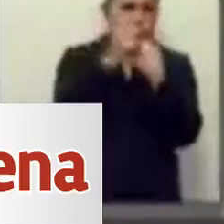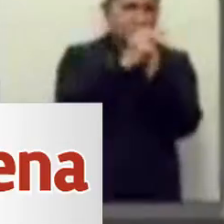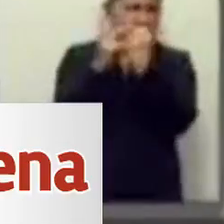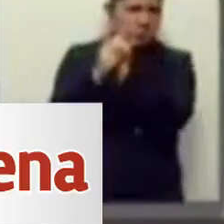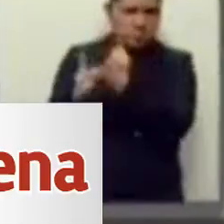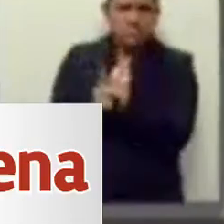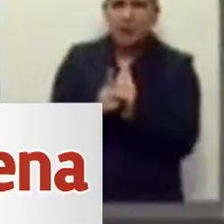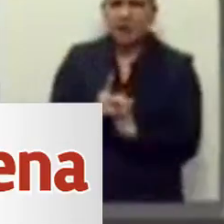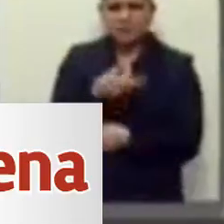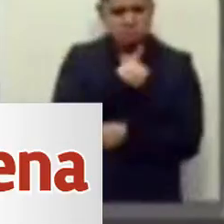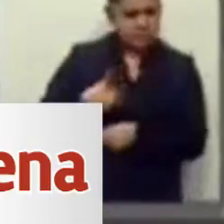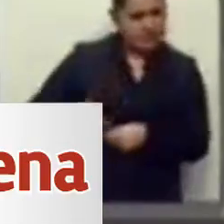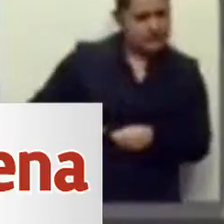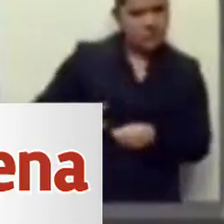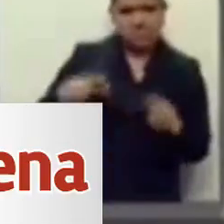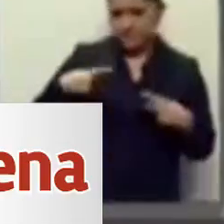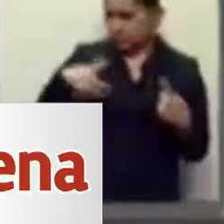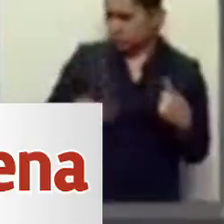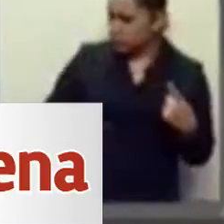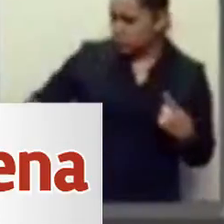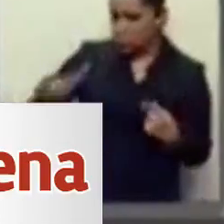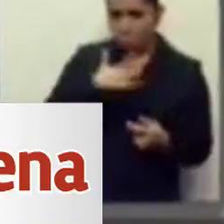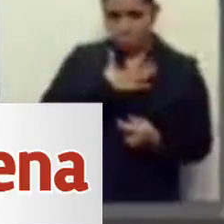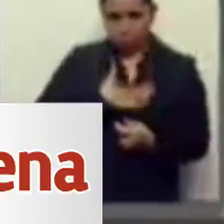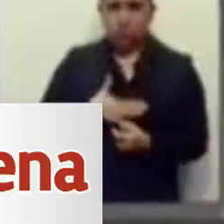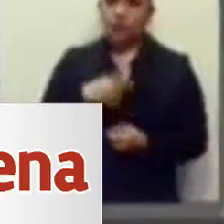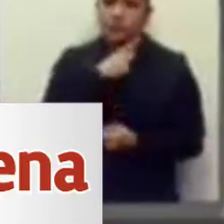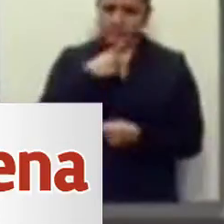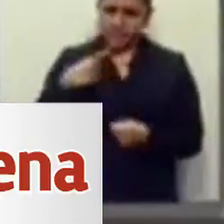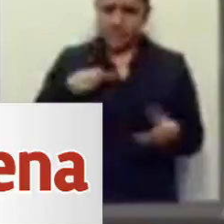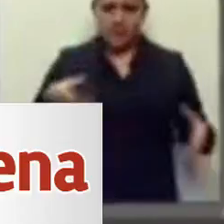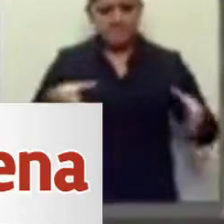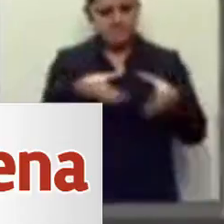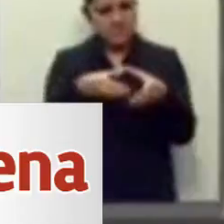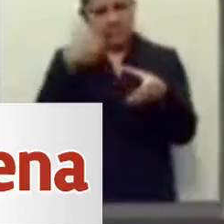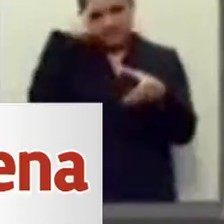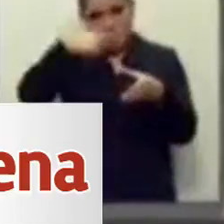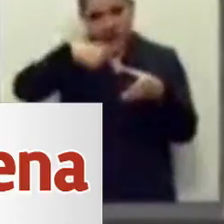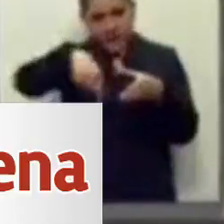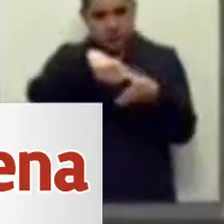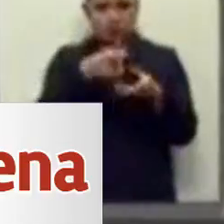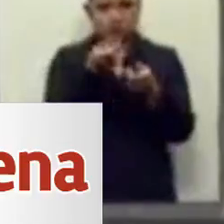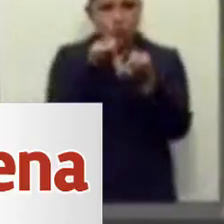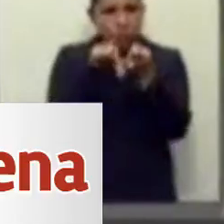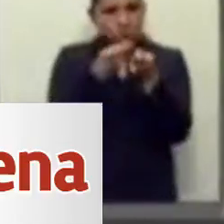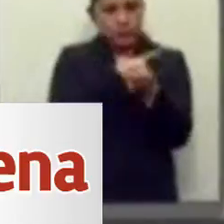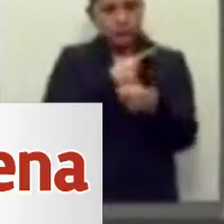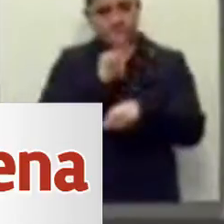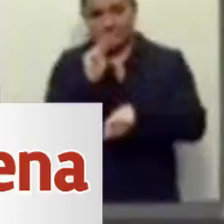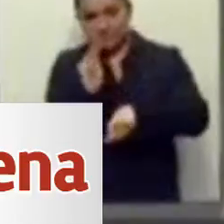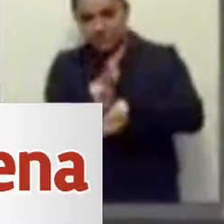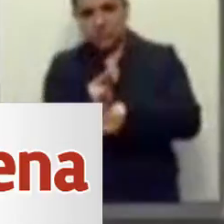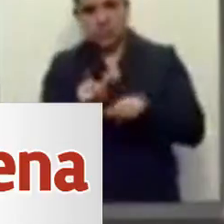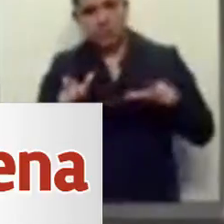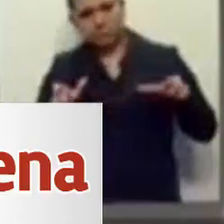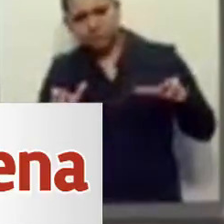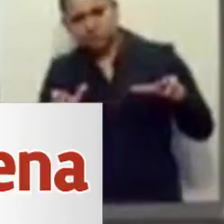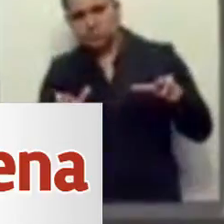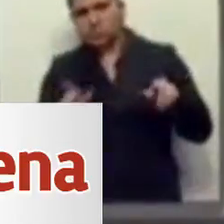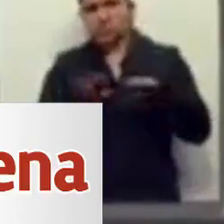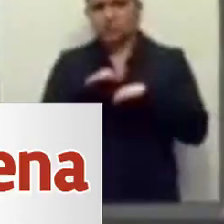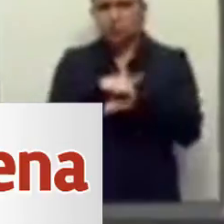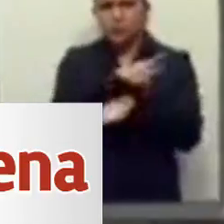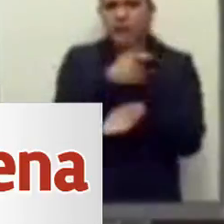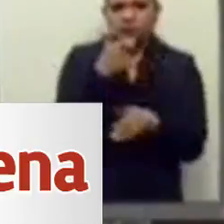se respete tiene un organismo de control y de vigilancia de las finanzas públicas, de monitoreo. También